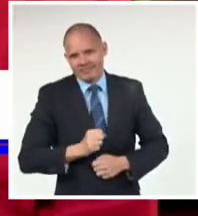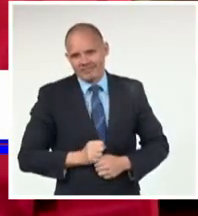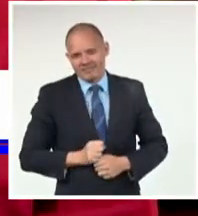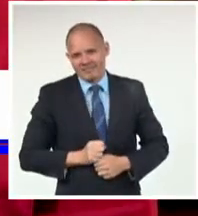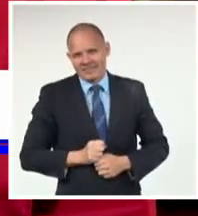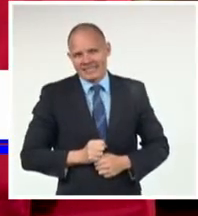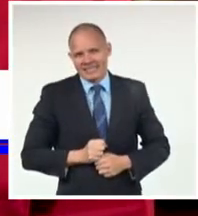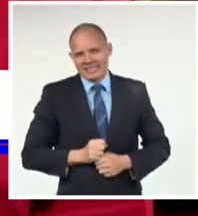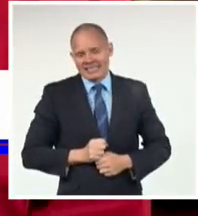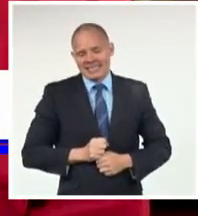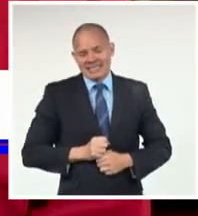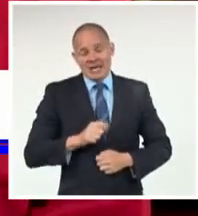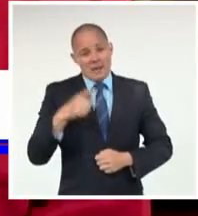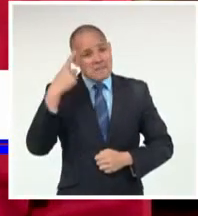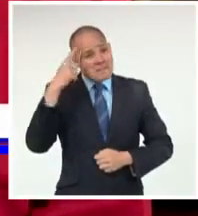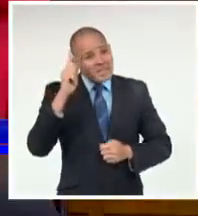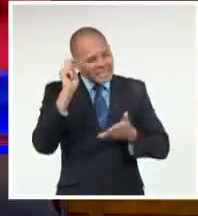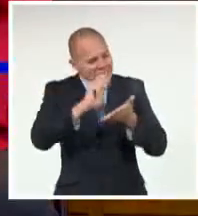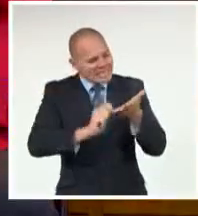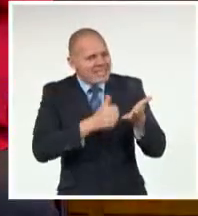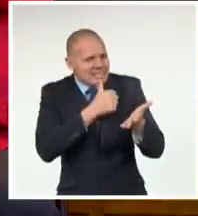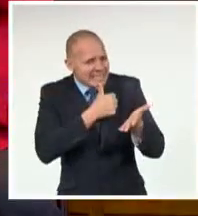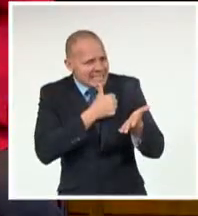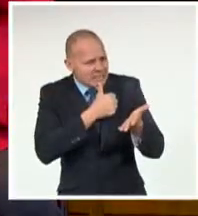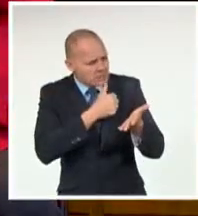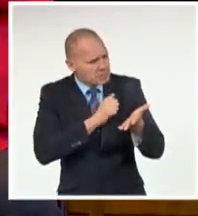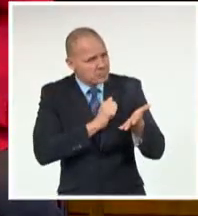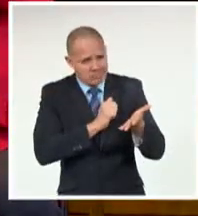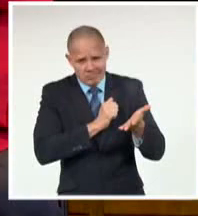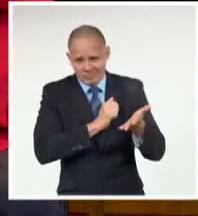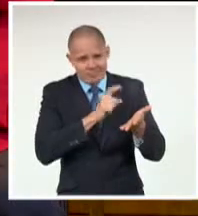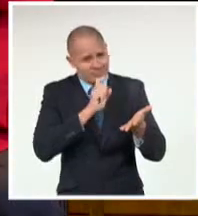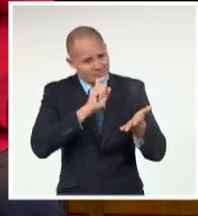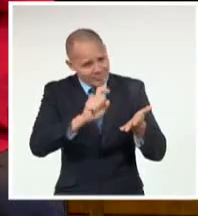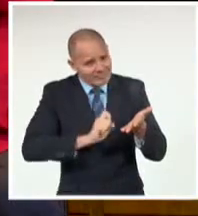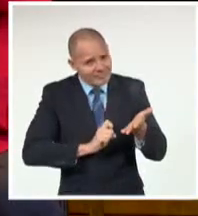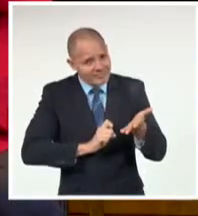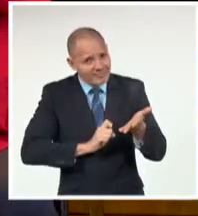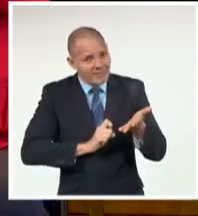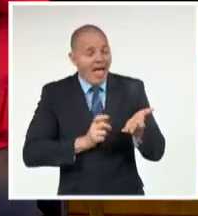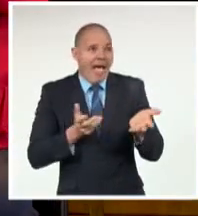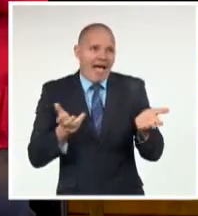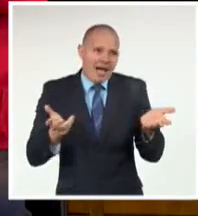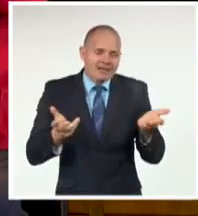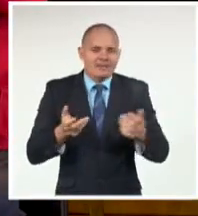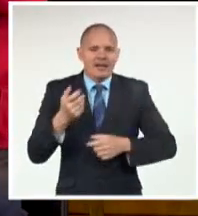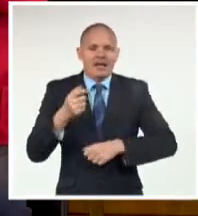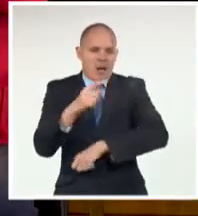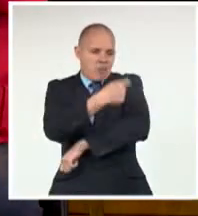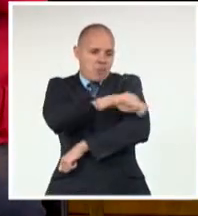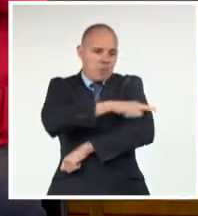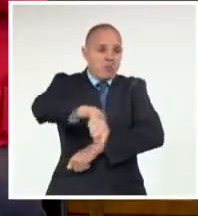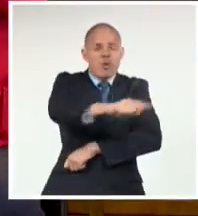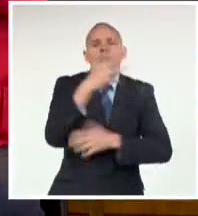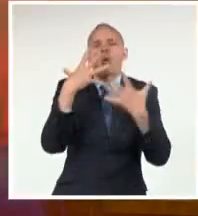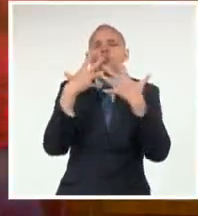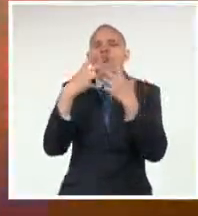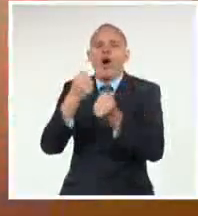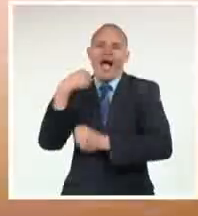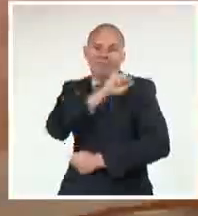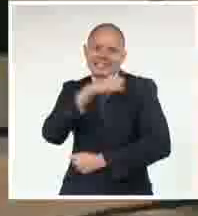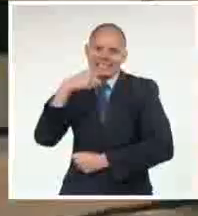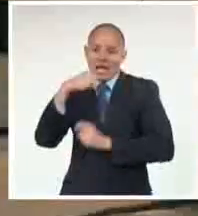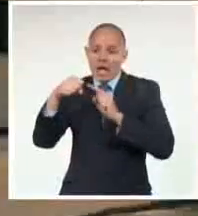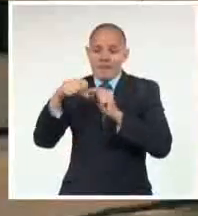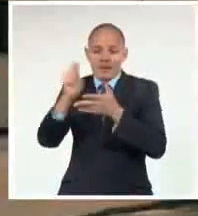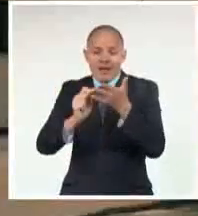Pero no más fáciles Como a veces se cree Yo creo que llega Porque la canción Es un arte muy masivo Pero creo que hacer Una buena canción Es muy